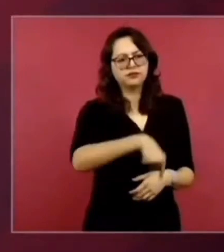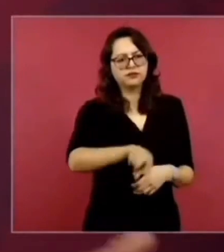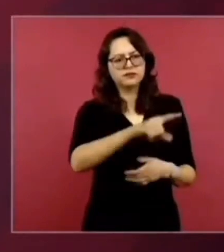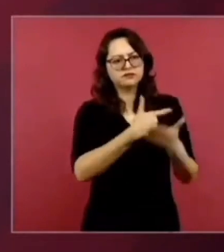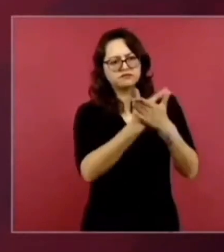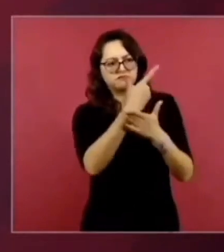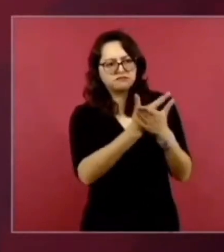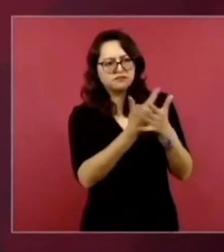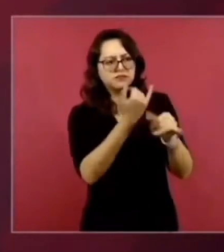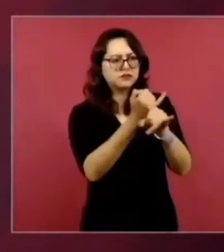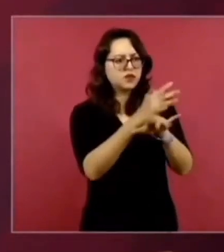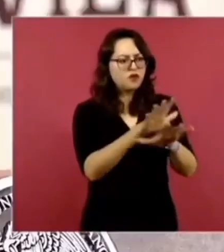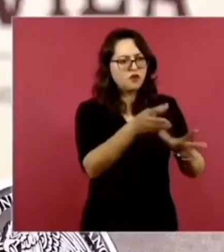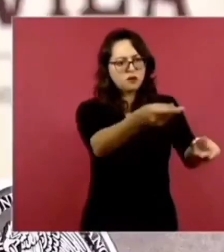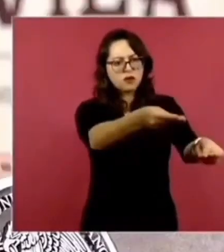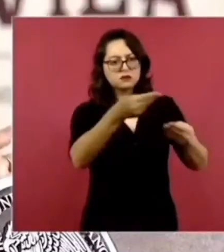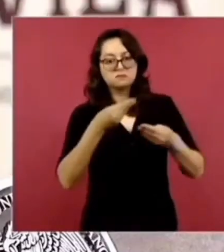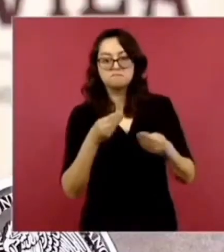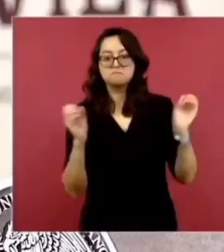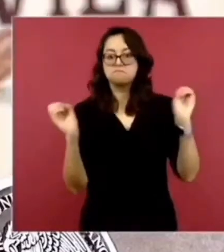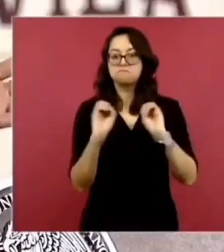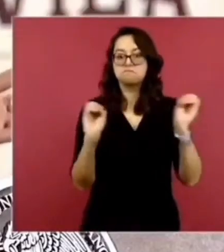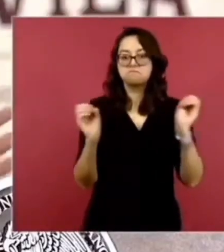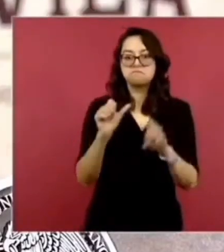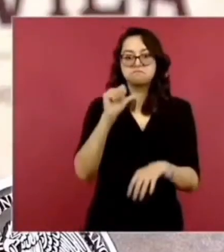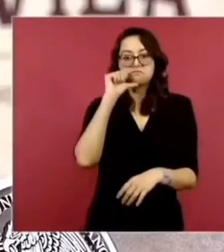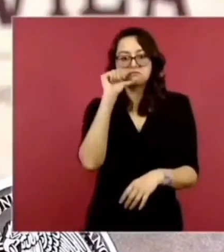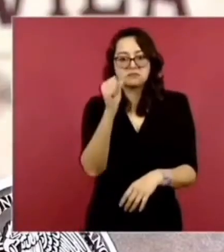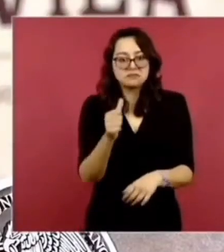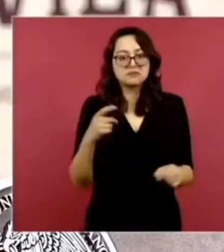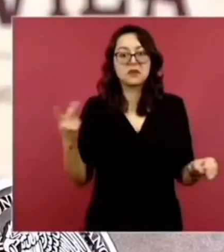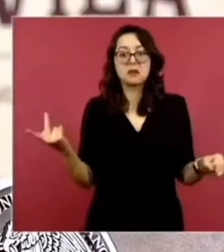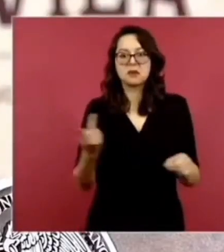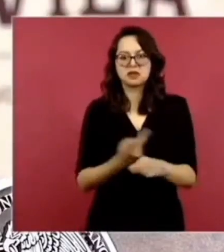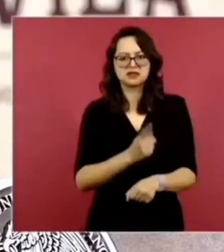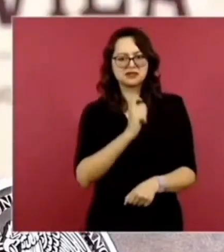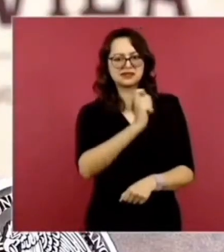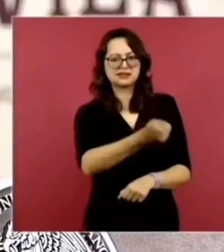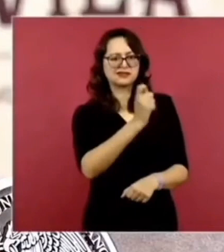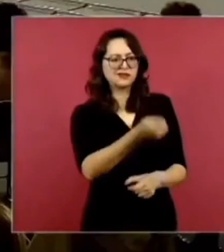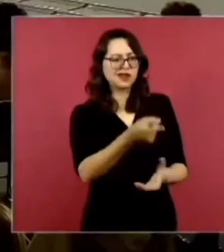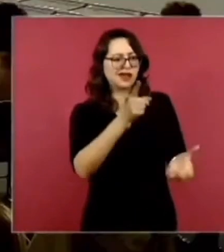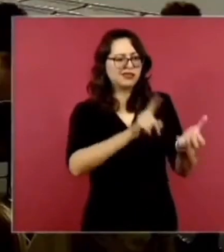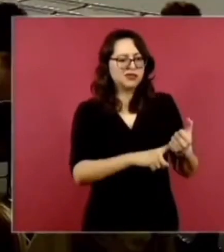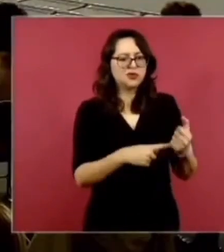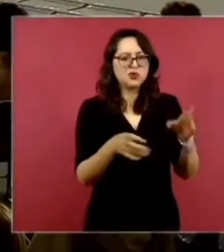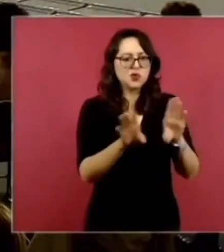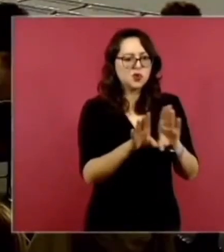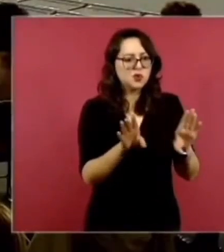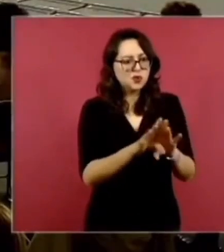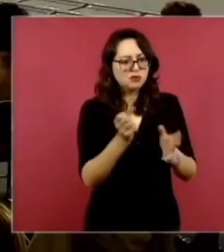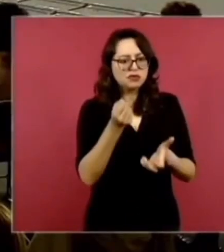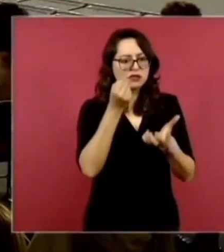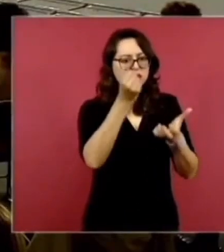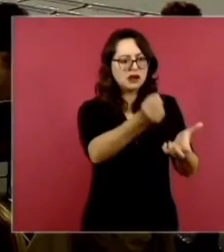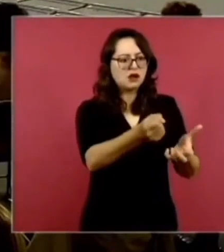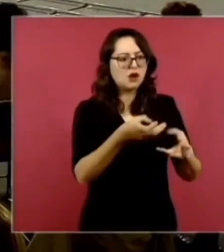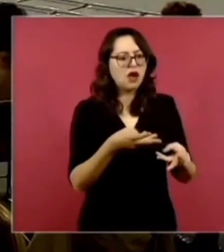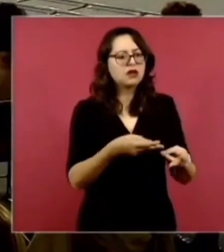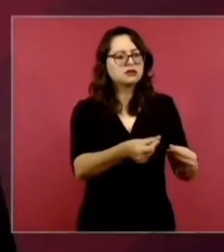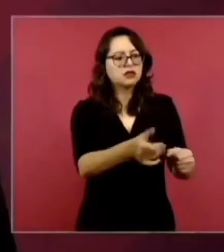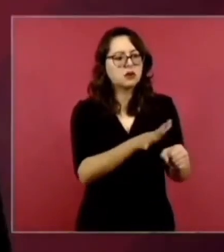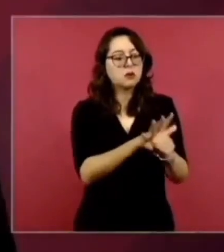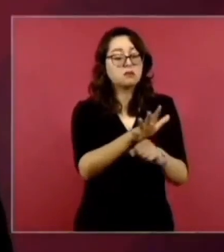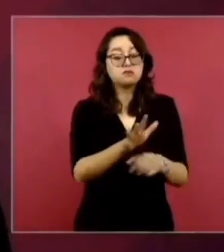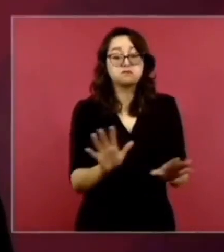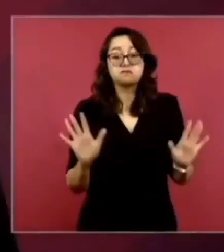esas investigaciones se quedaban en un hoyo, porque pues nadie sabía qué era lo que se había hecho con esos recursos, ni si